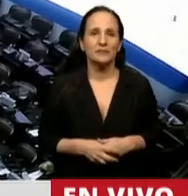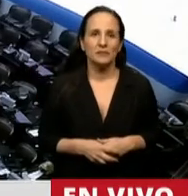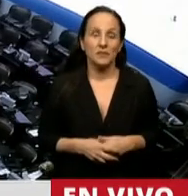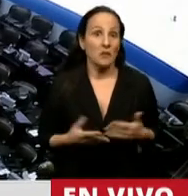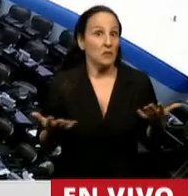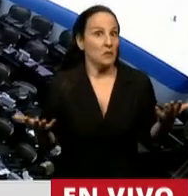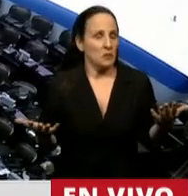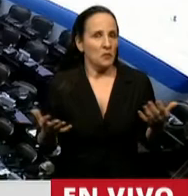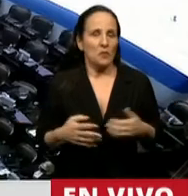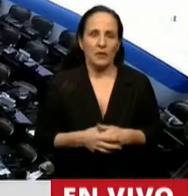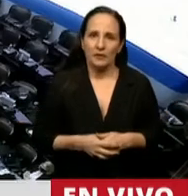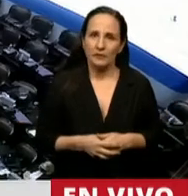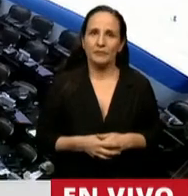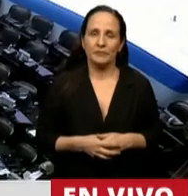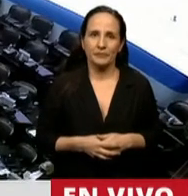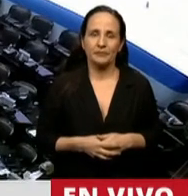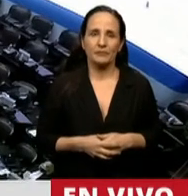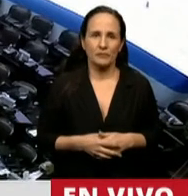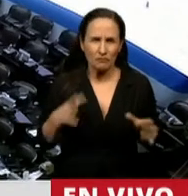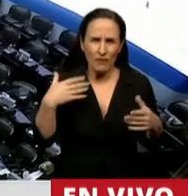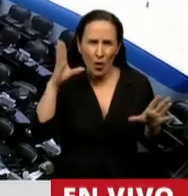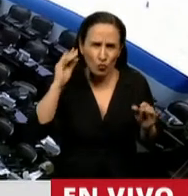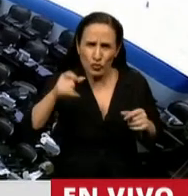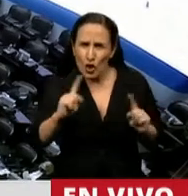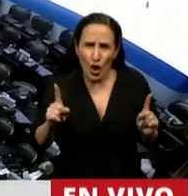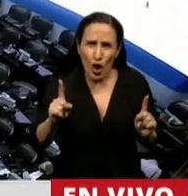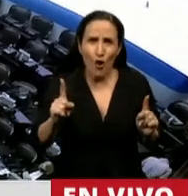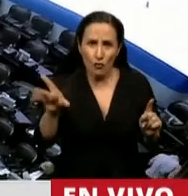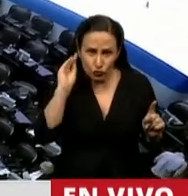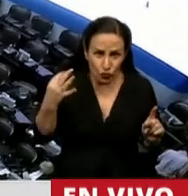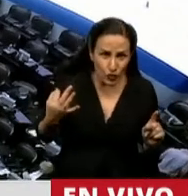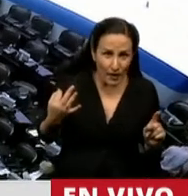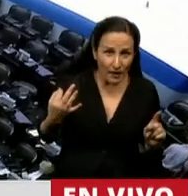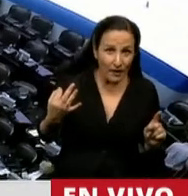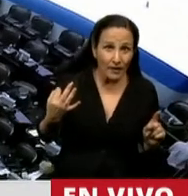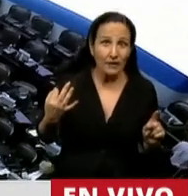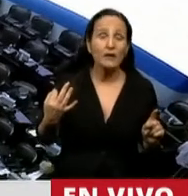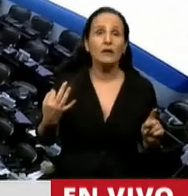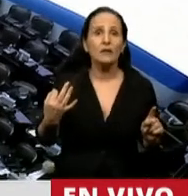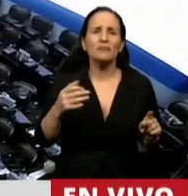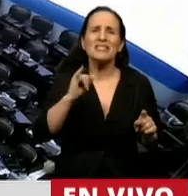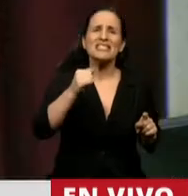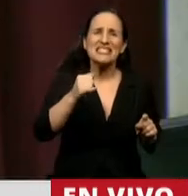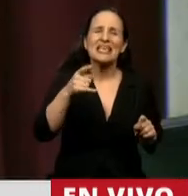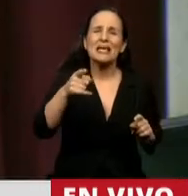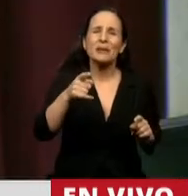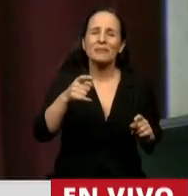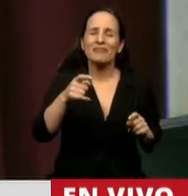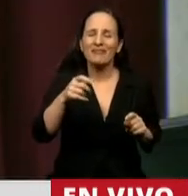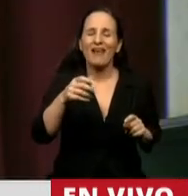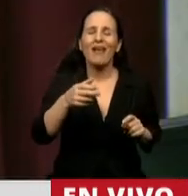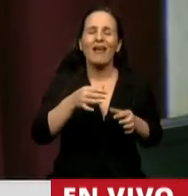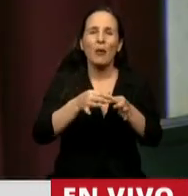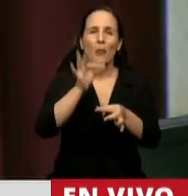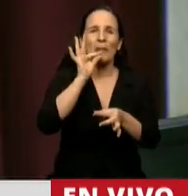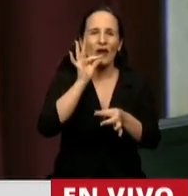Bueno, es una... ¿Se escucha o no? ¿Se escucha? Sí, pero si te acercás al micrófono mejor,